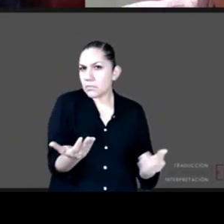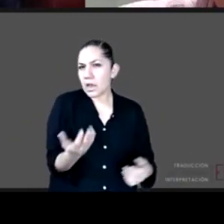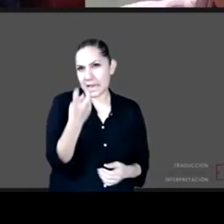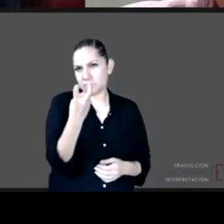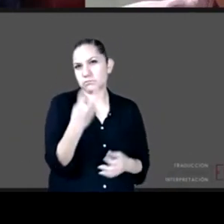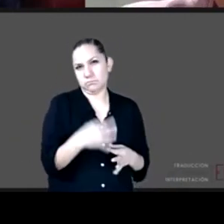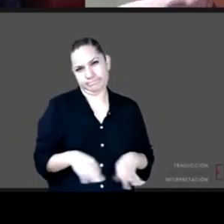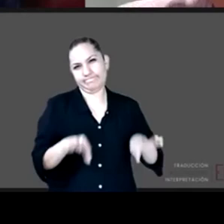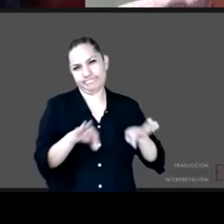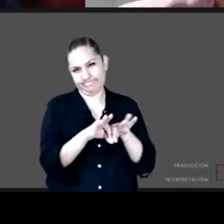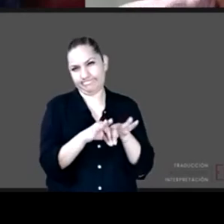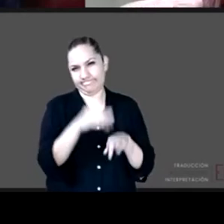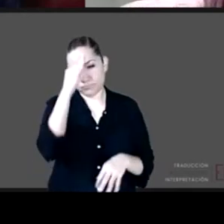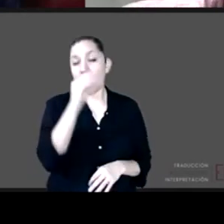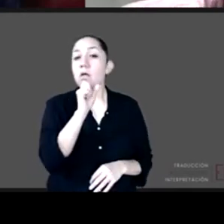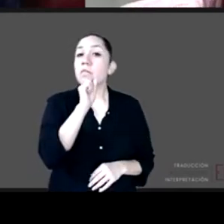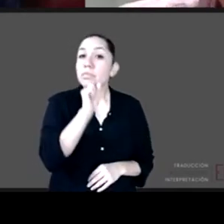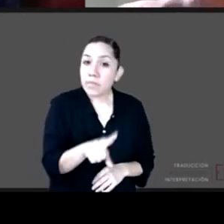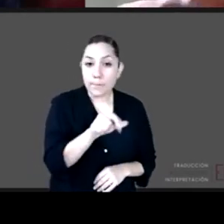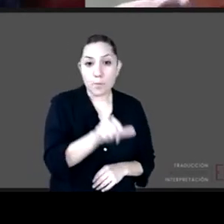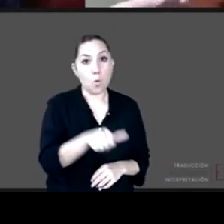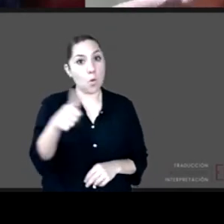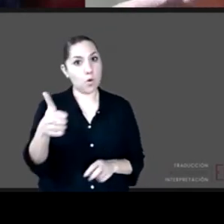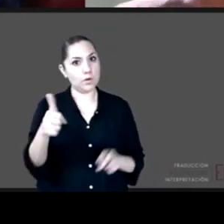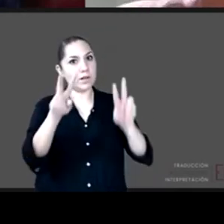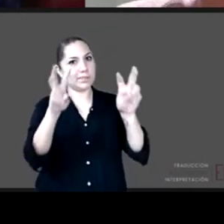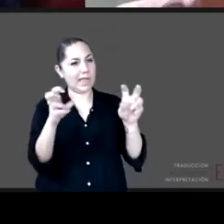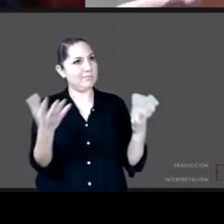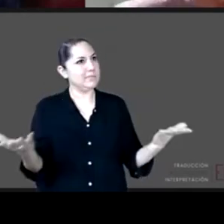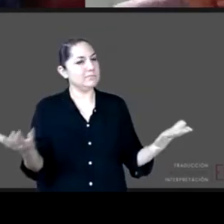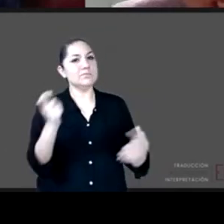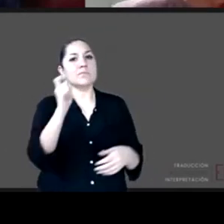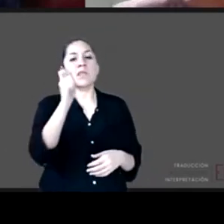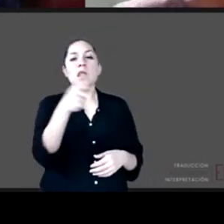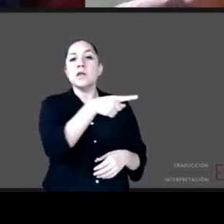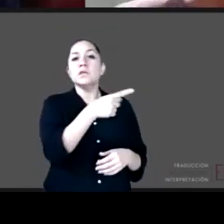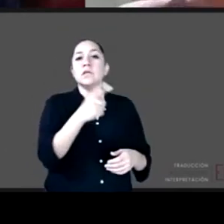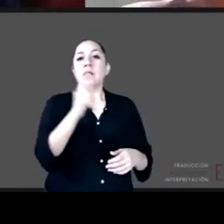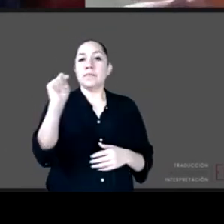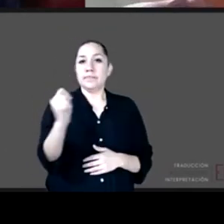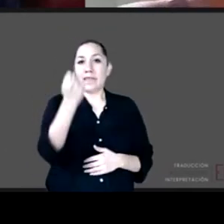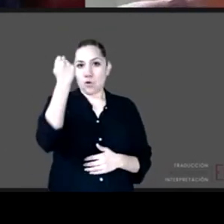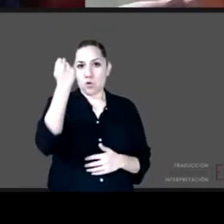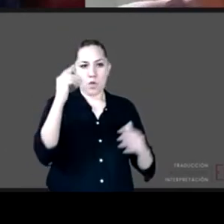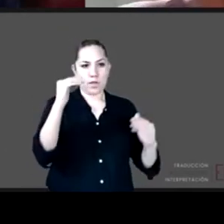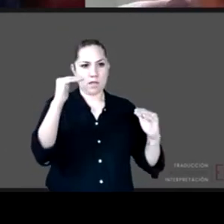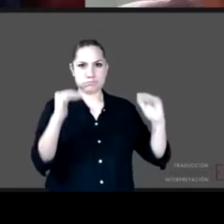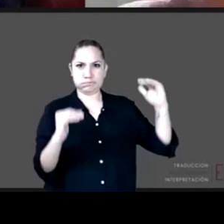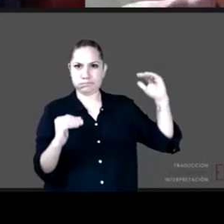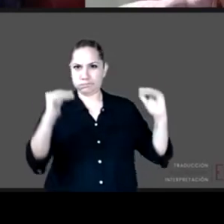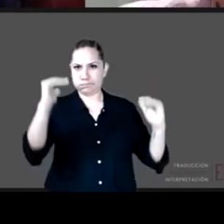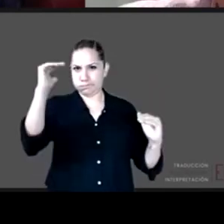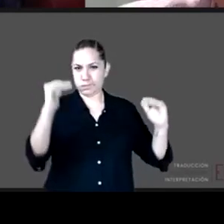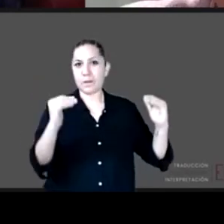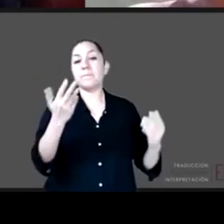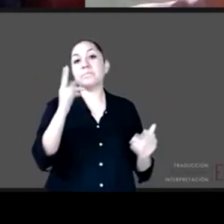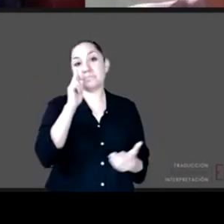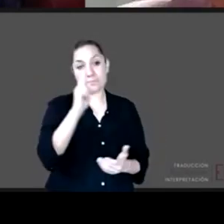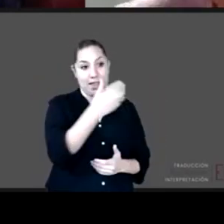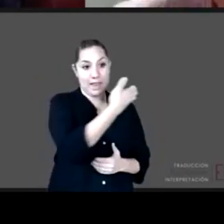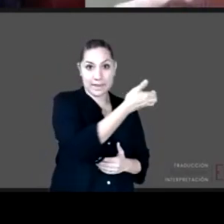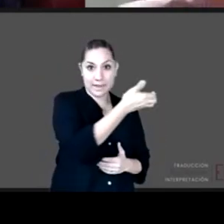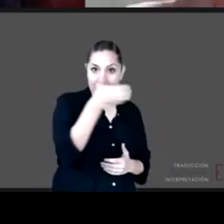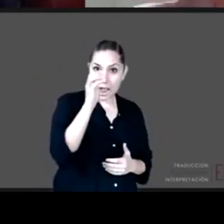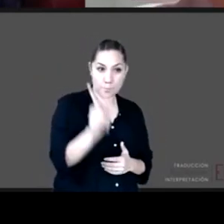tecnológicas y si vemos el área urbana contra el área rural pues claramente hay una brecha muy fuerte ya sea por el acceso a